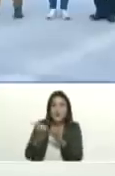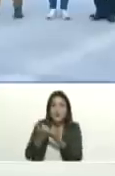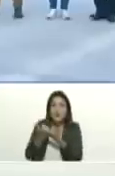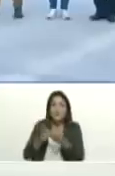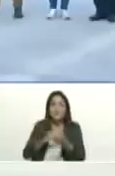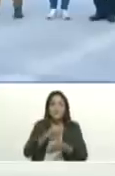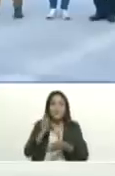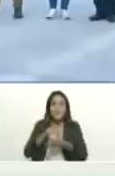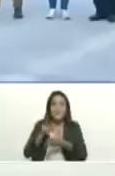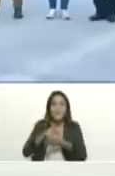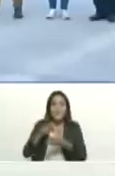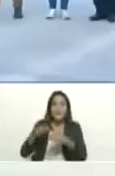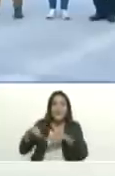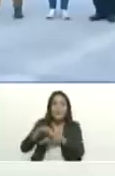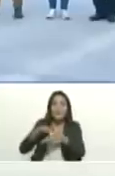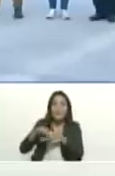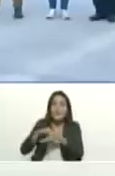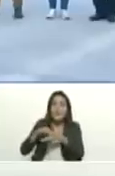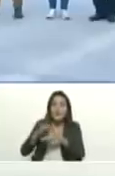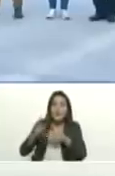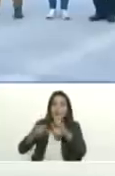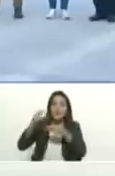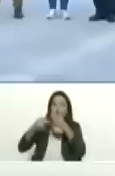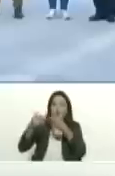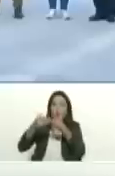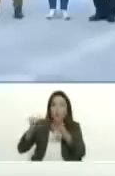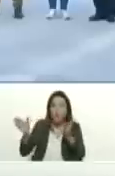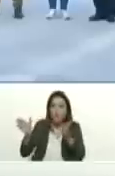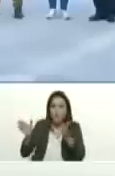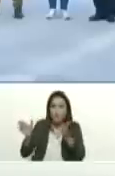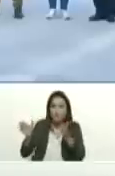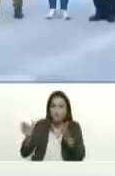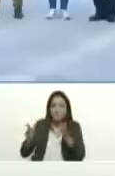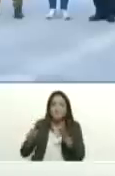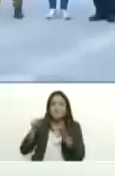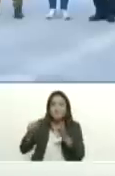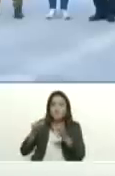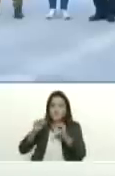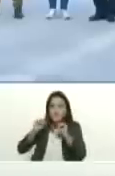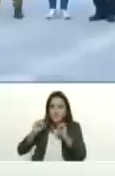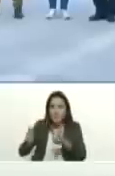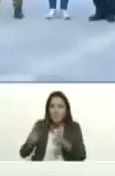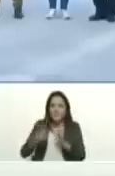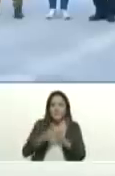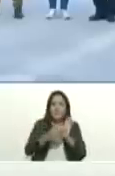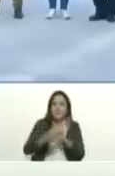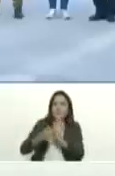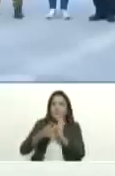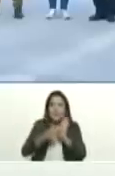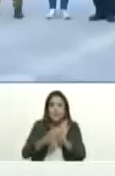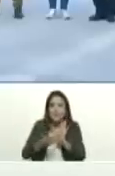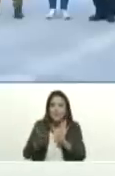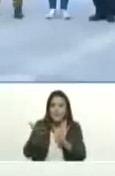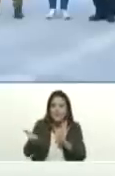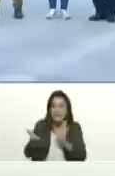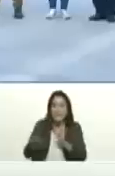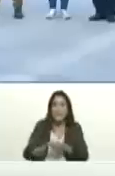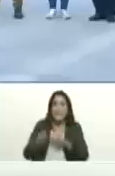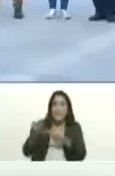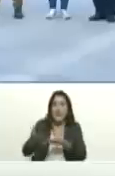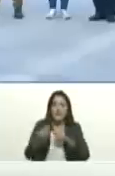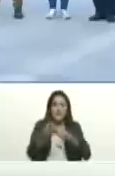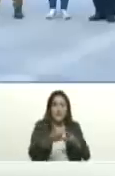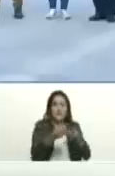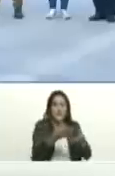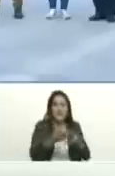ministro del poder popular para obras públicas para que procedan a mostrarle a nuestro pueblo lo que va a ser la entrega de estos